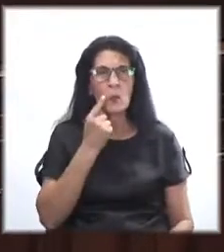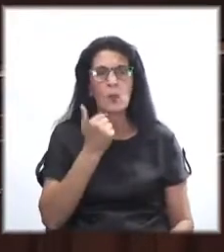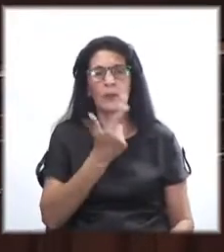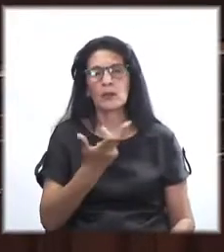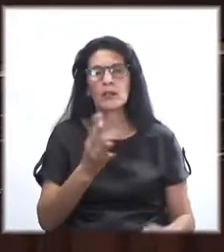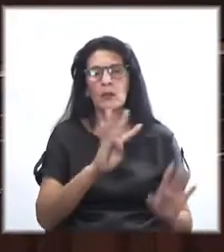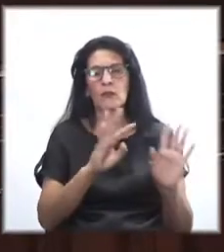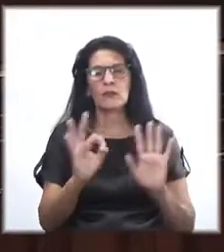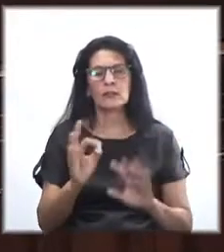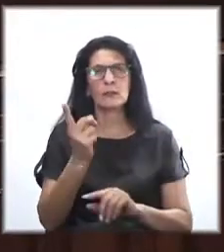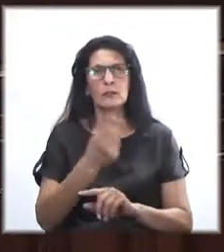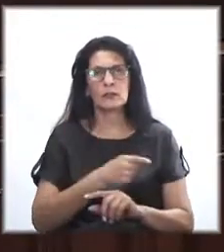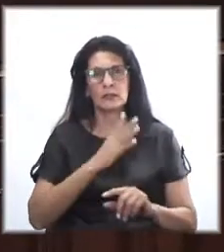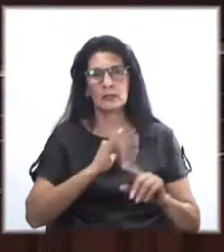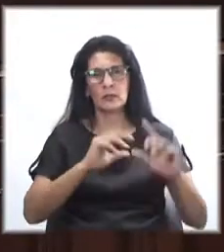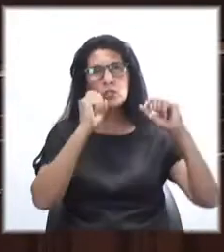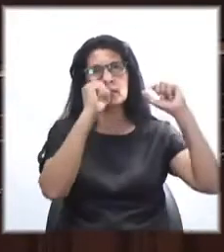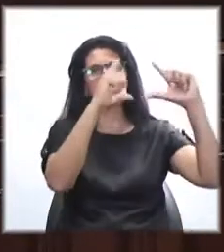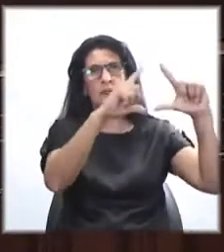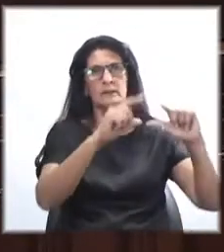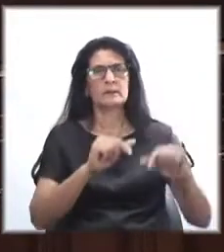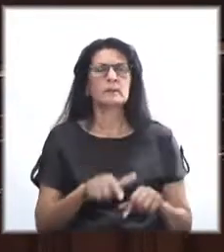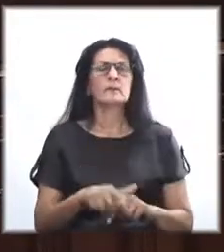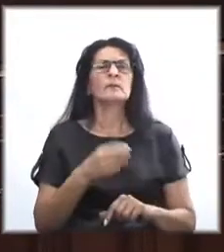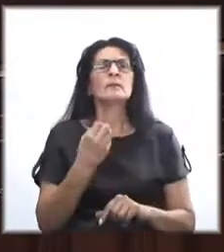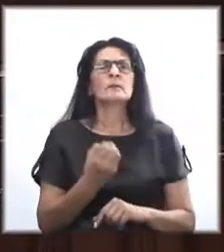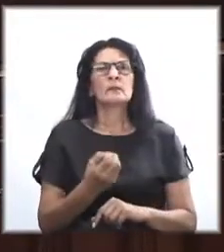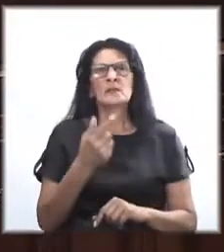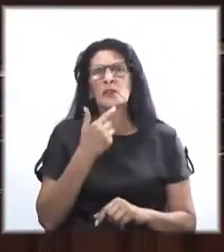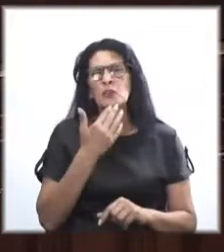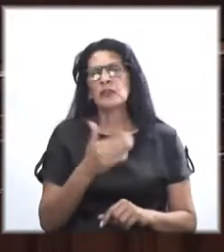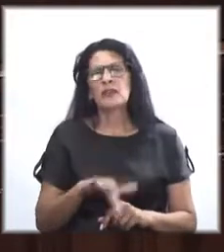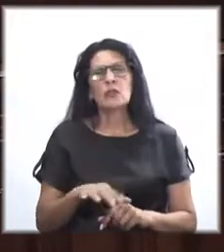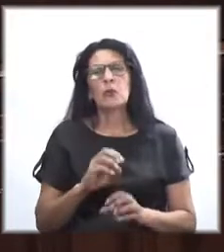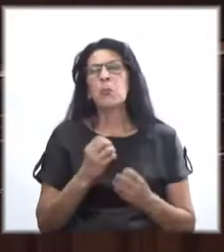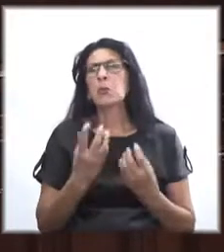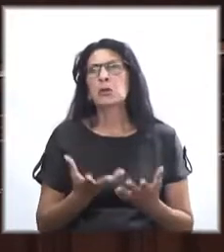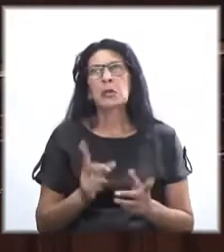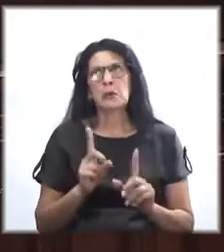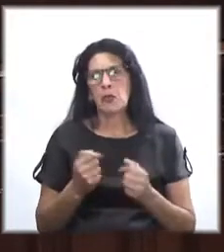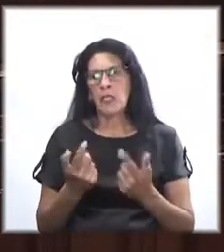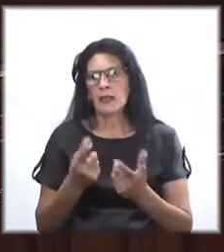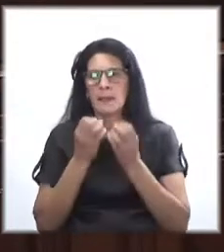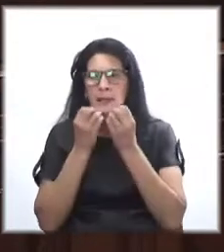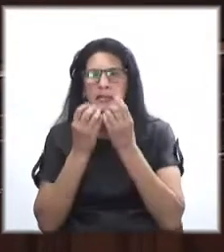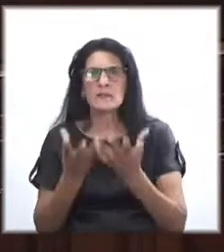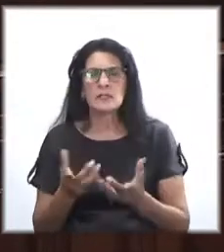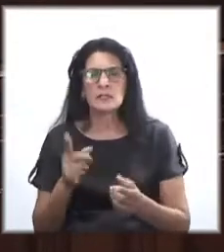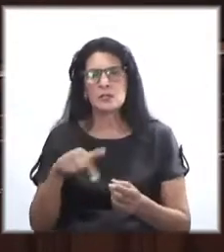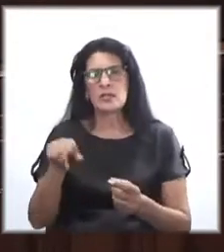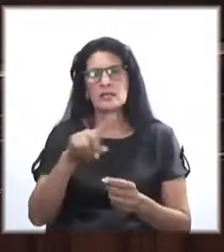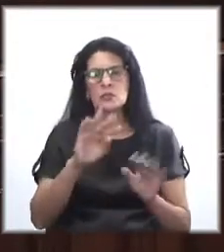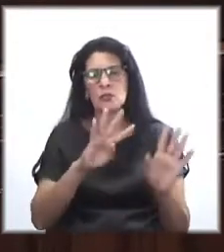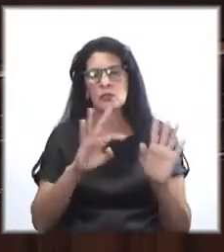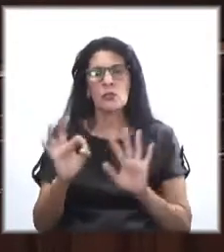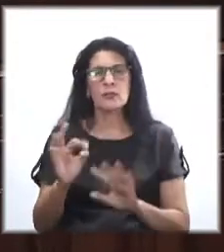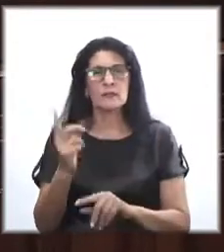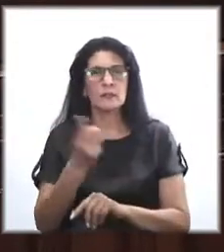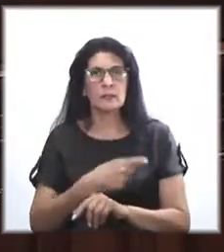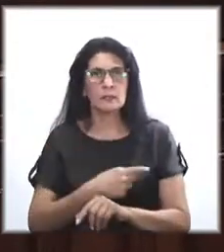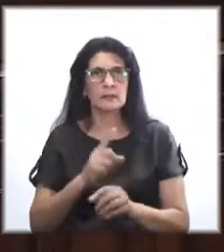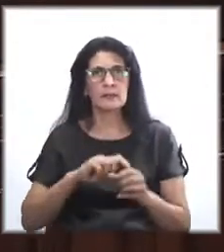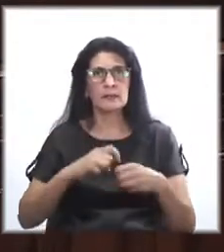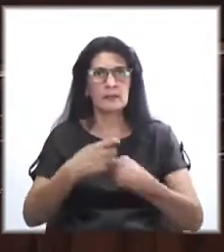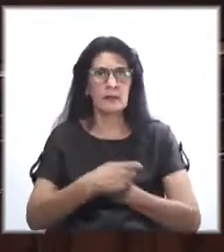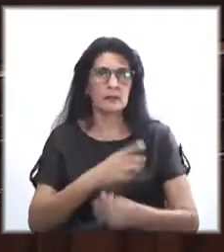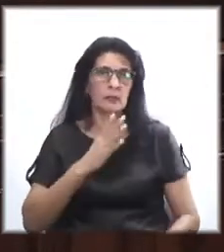de los sindicatos tienen personería jurídica, no entiendo por qué no darle beneficios a esos 90% de los sindicatos que